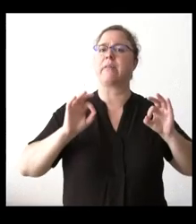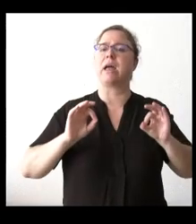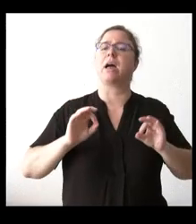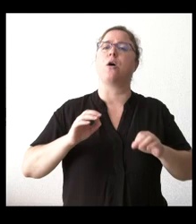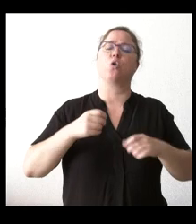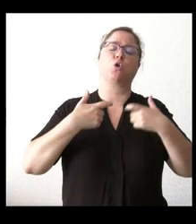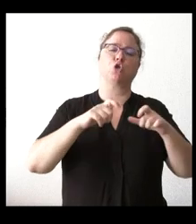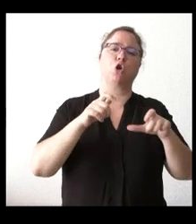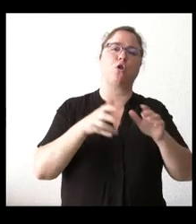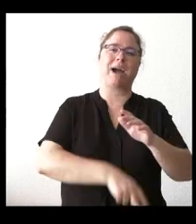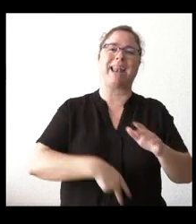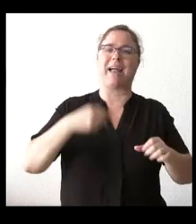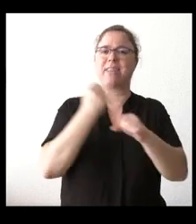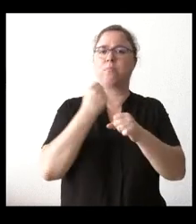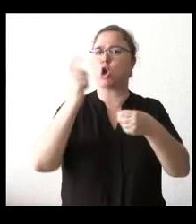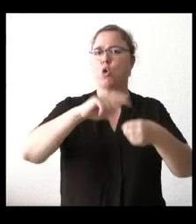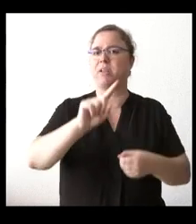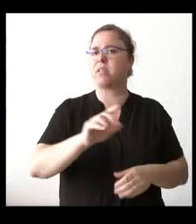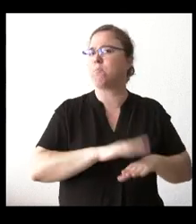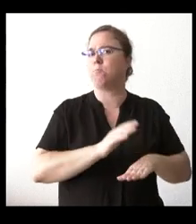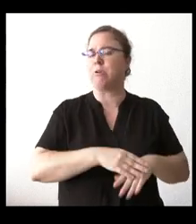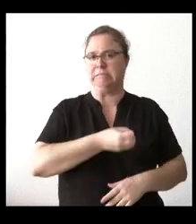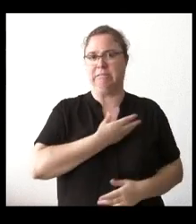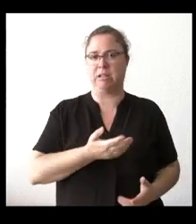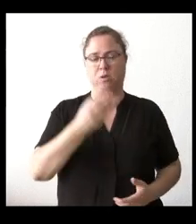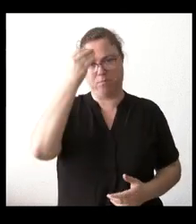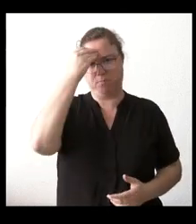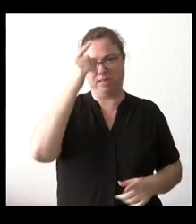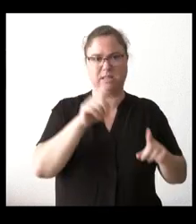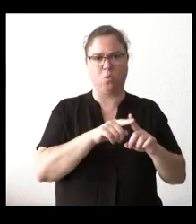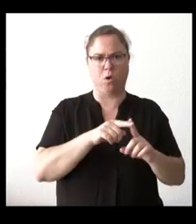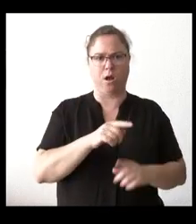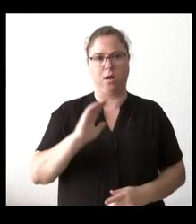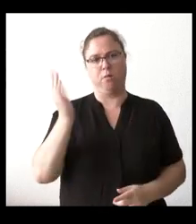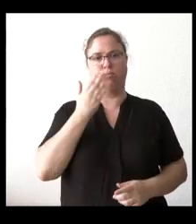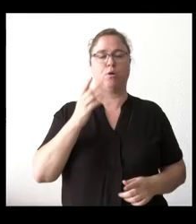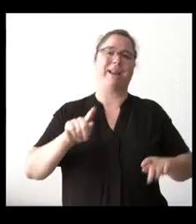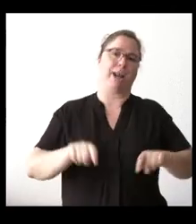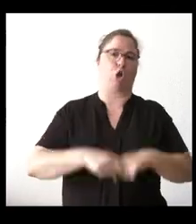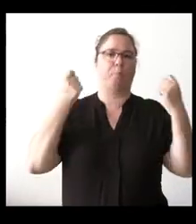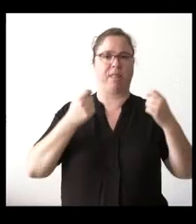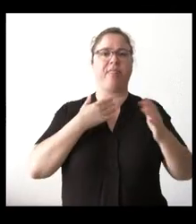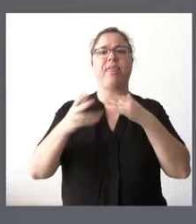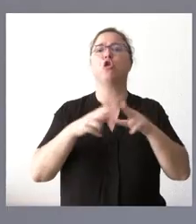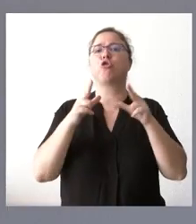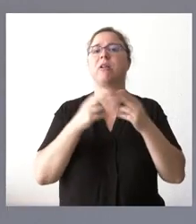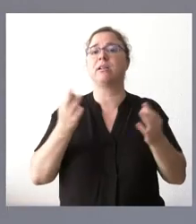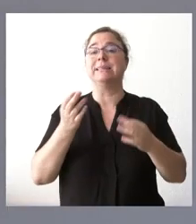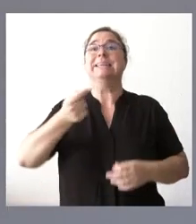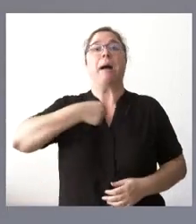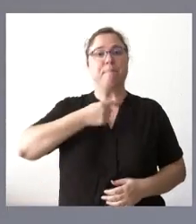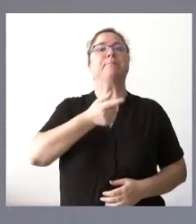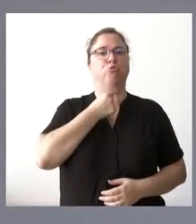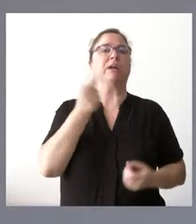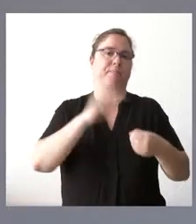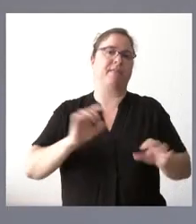¿Cómo ha informado la Consejería de Empleo? ¿Se considera que es un palo más en la rueda para el diálogo social? A nosotros nos gustaría que asistieran,